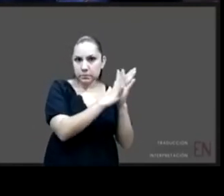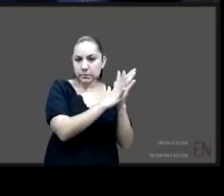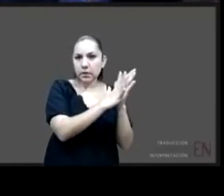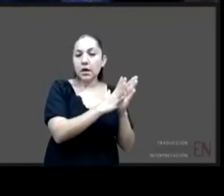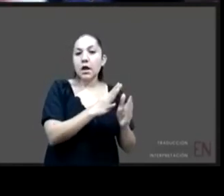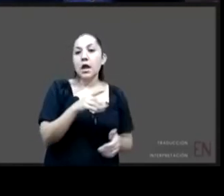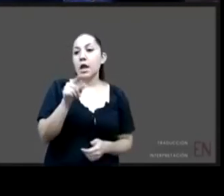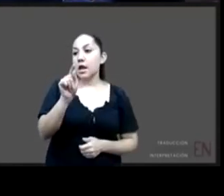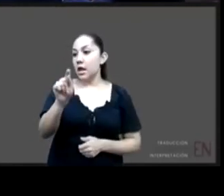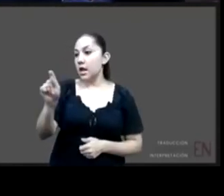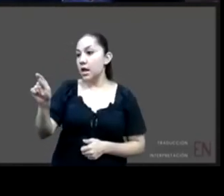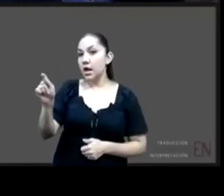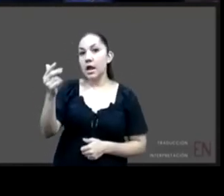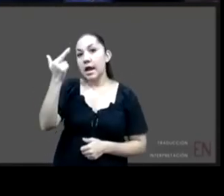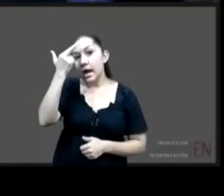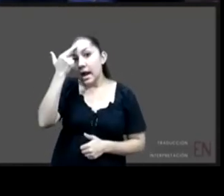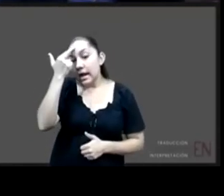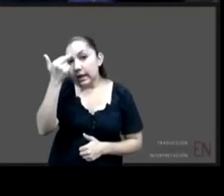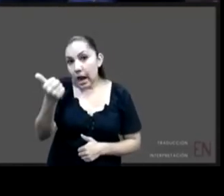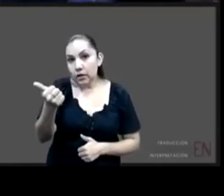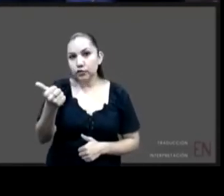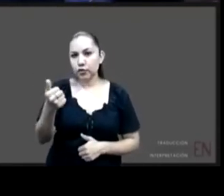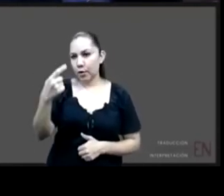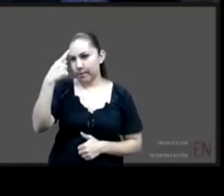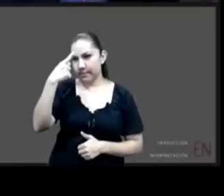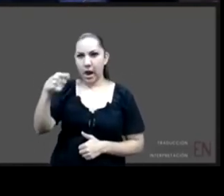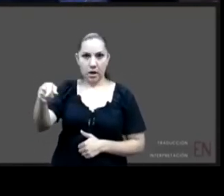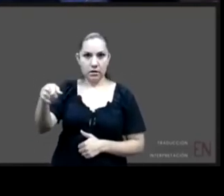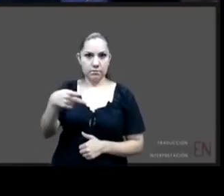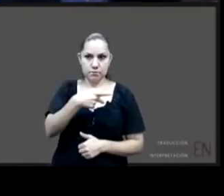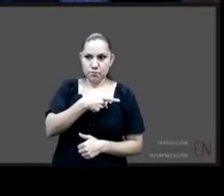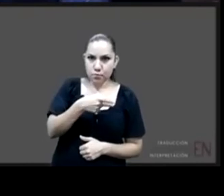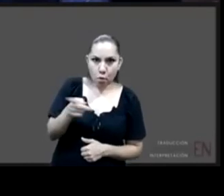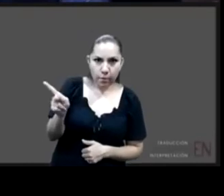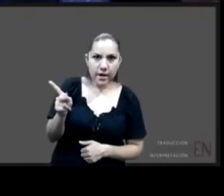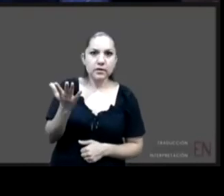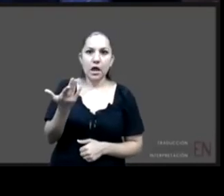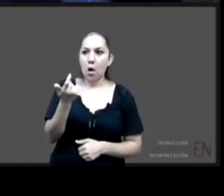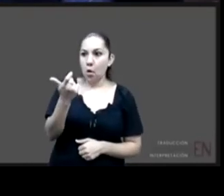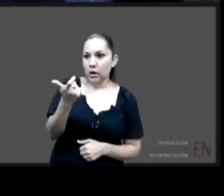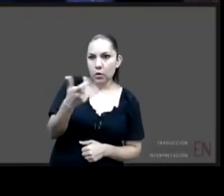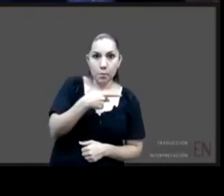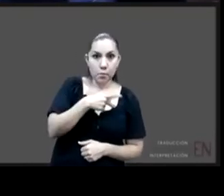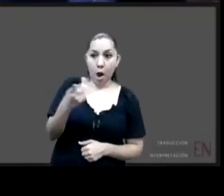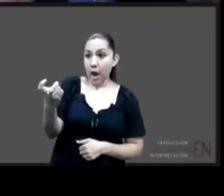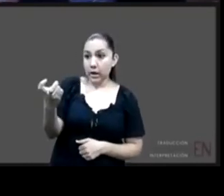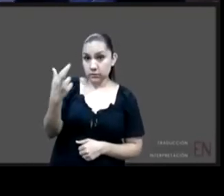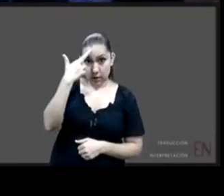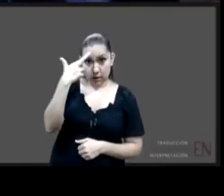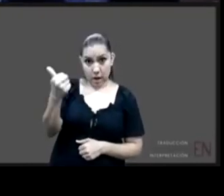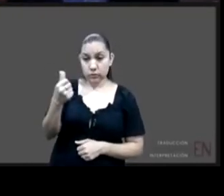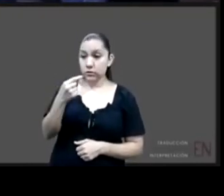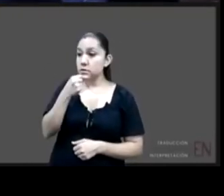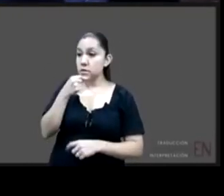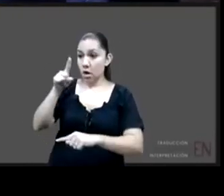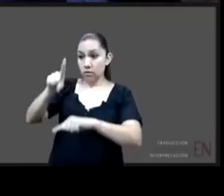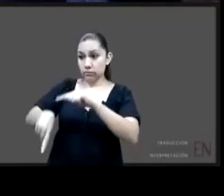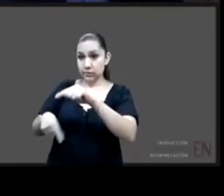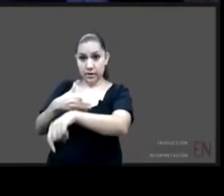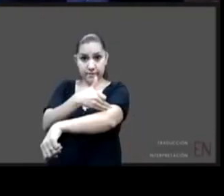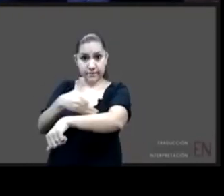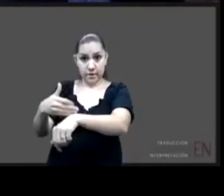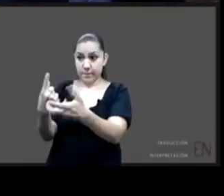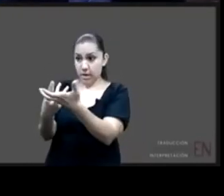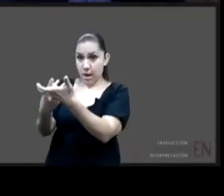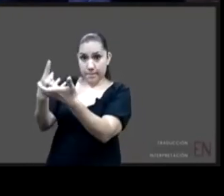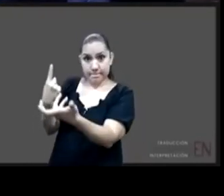exclusivamente vinculados con pobreza o razones económicas y esto es importante resaltarlo porque